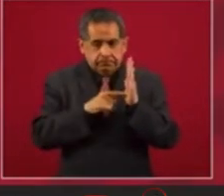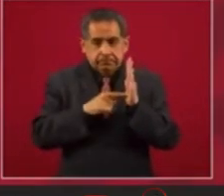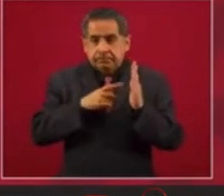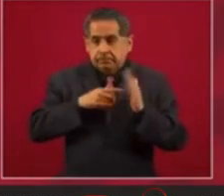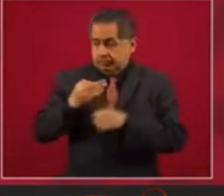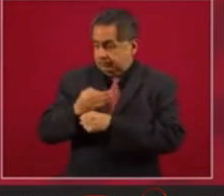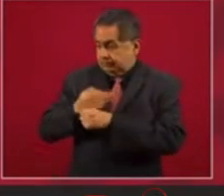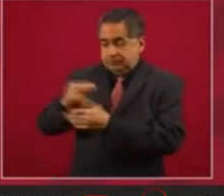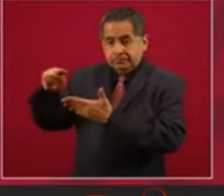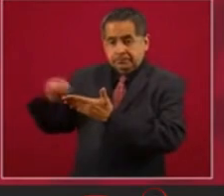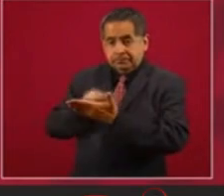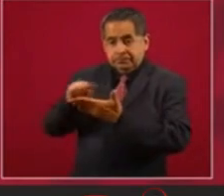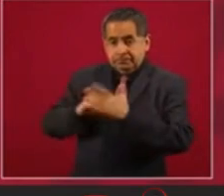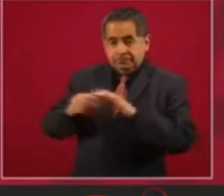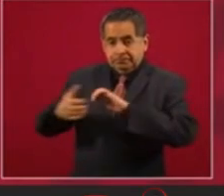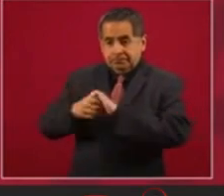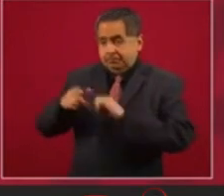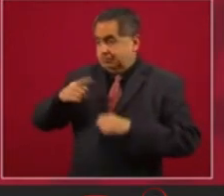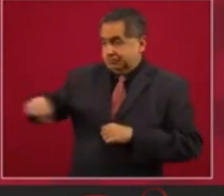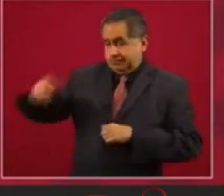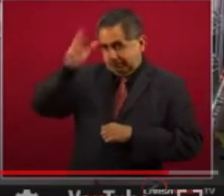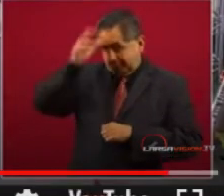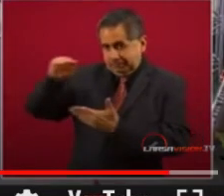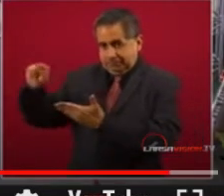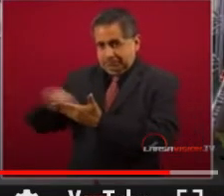firmar el acuerdo.